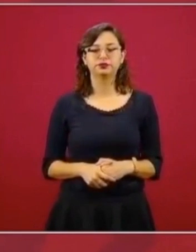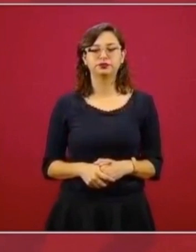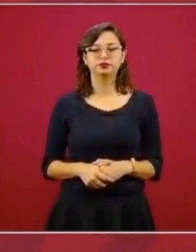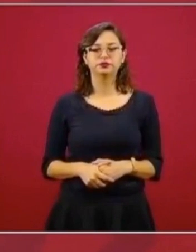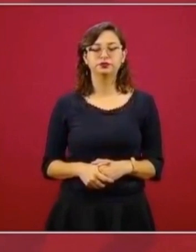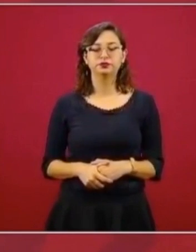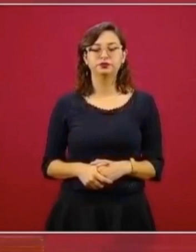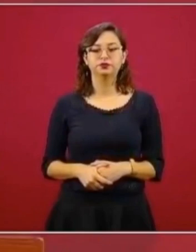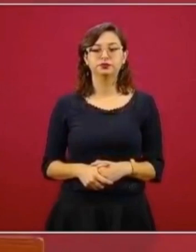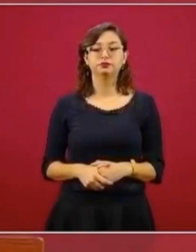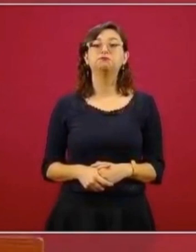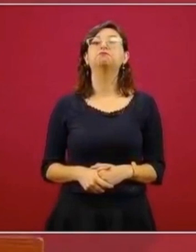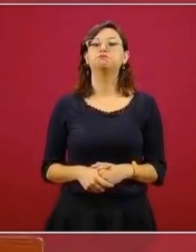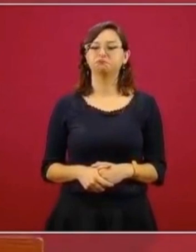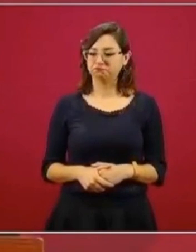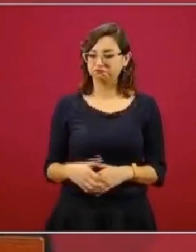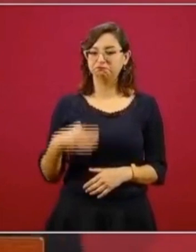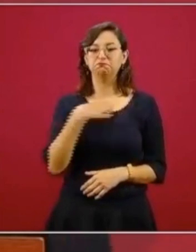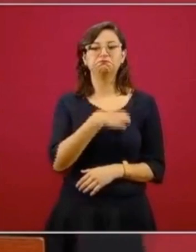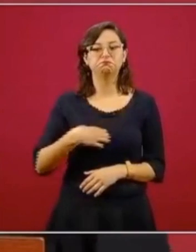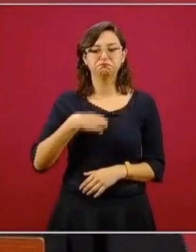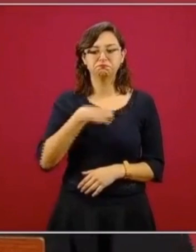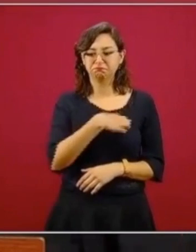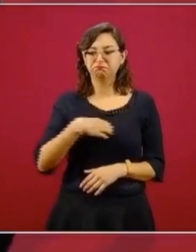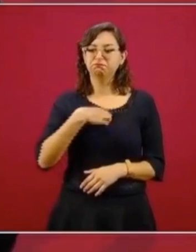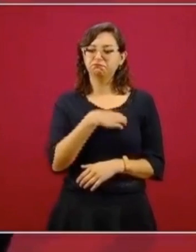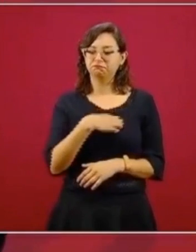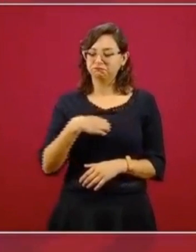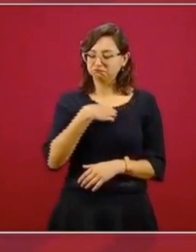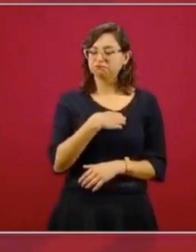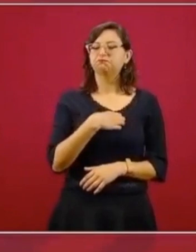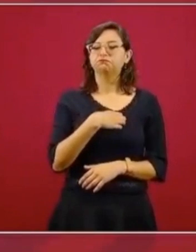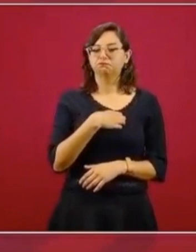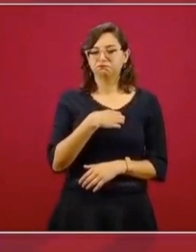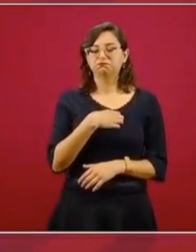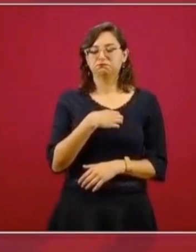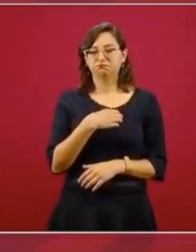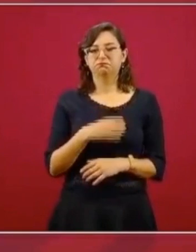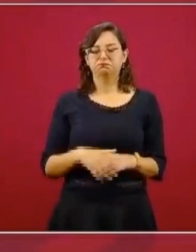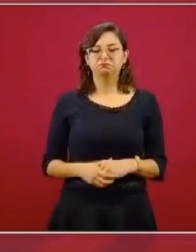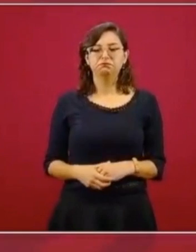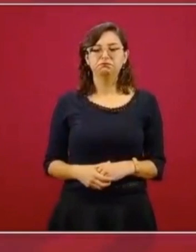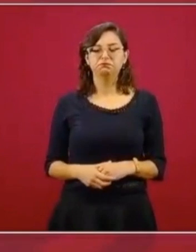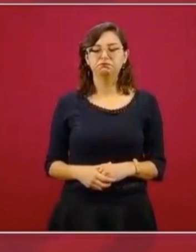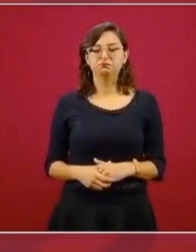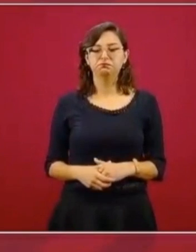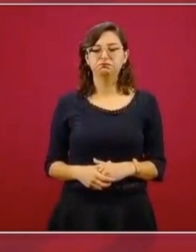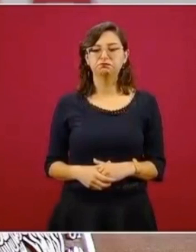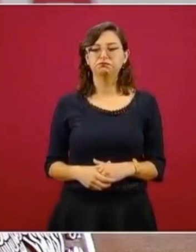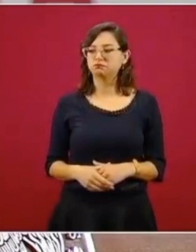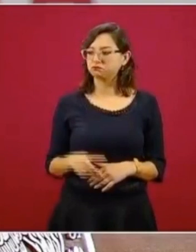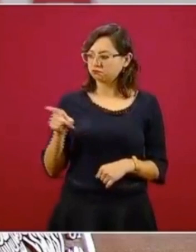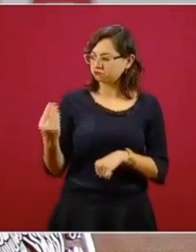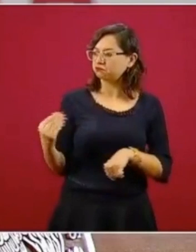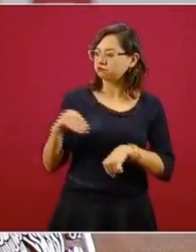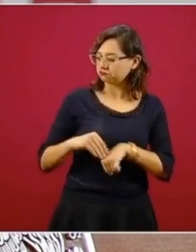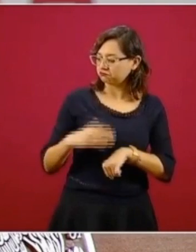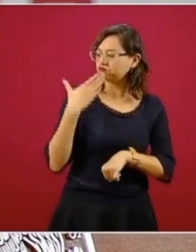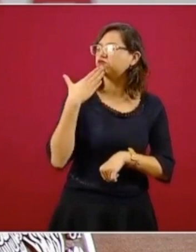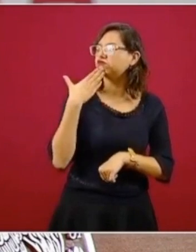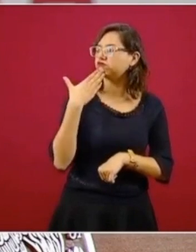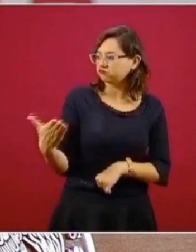Lo celebro y reconozco el buen comportamiento